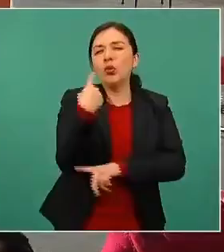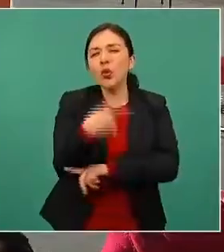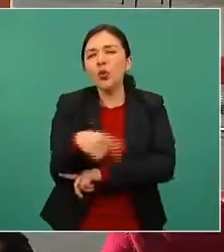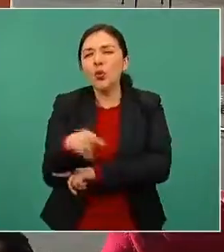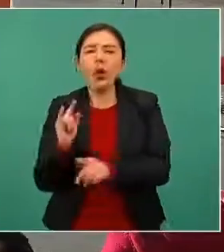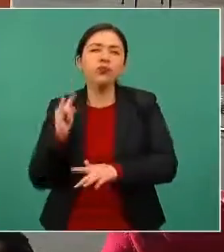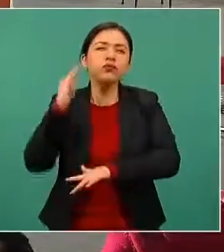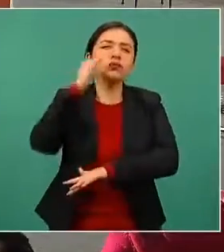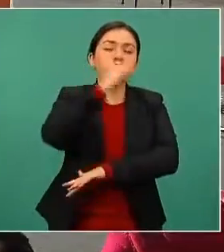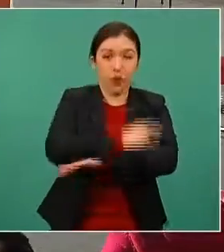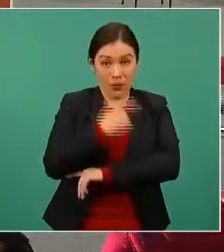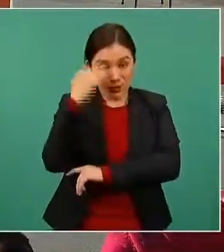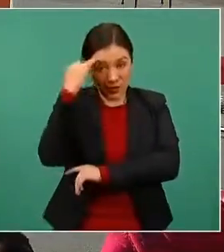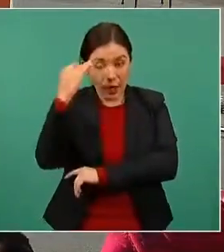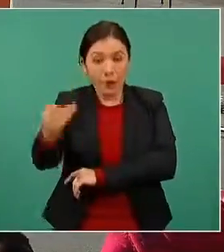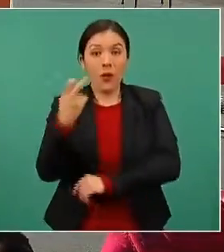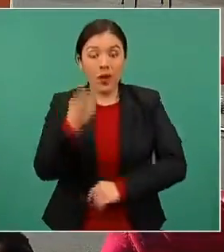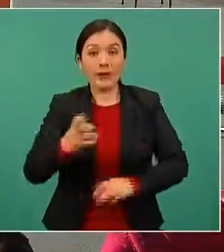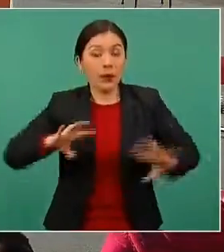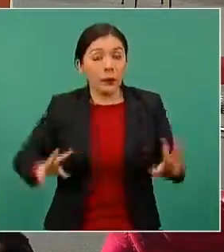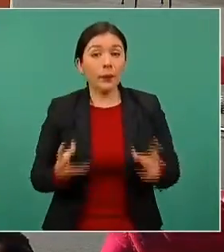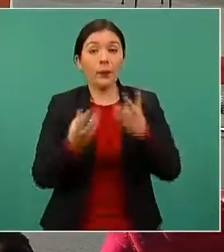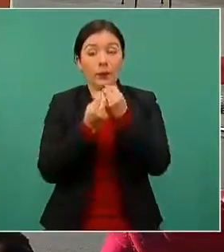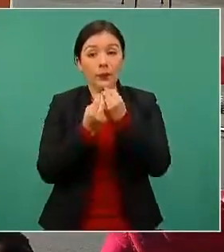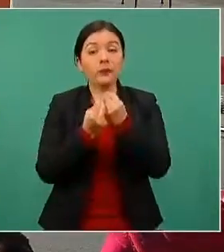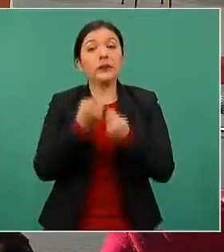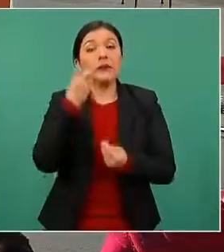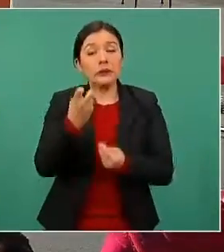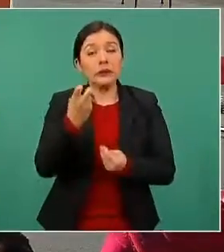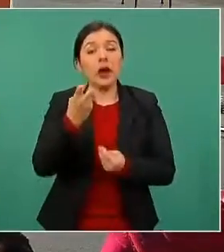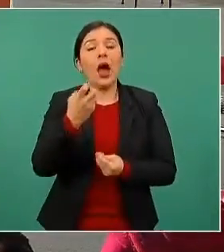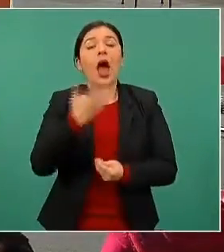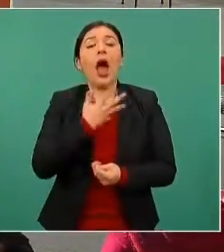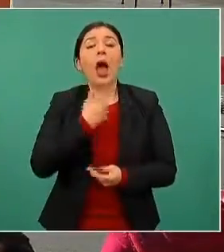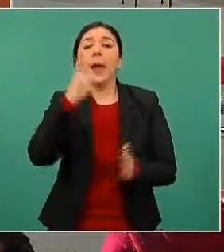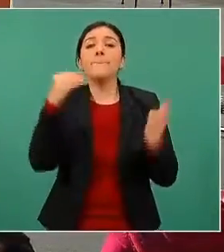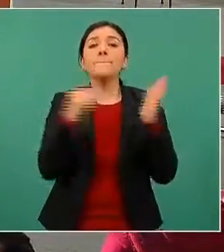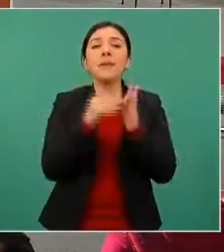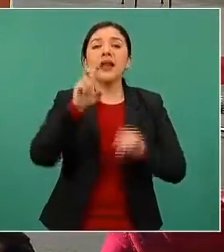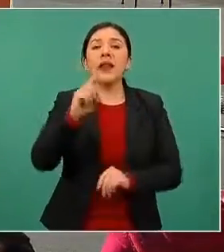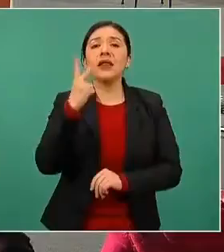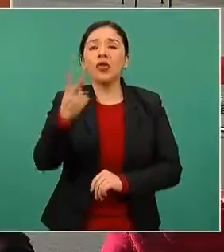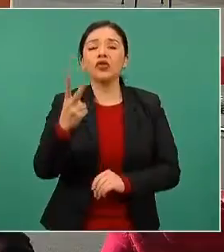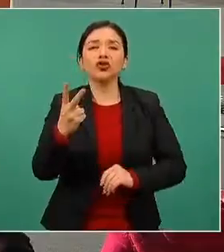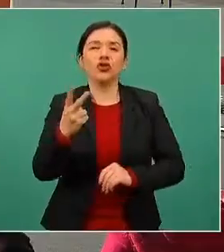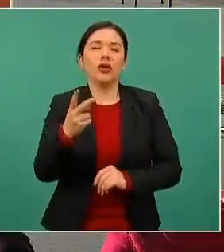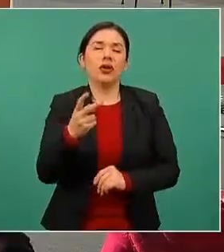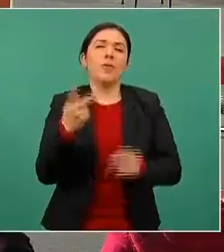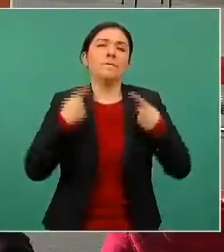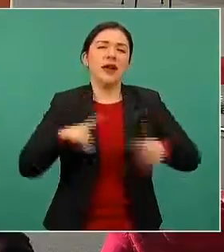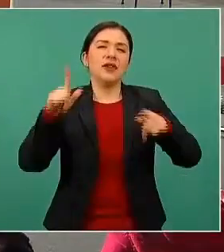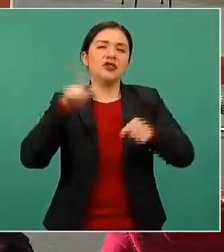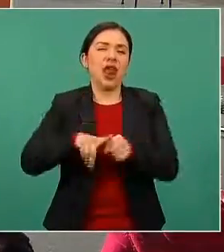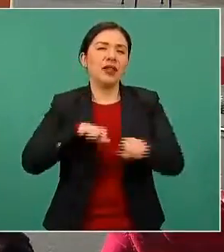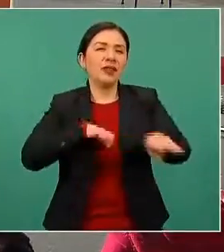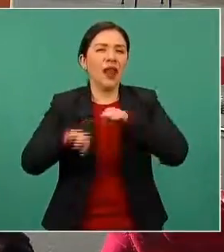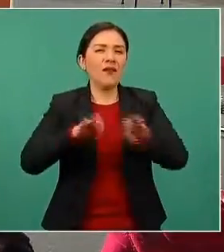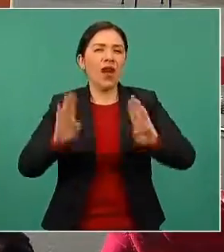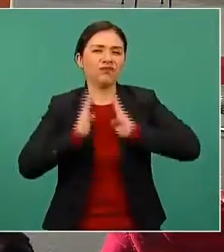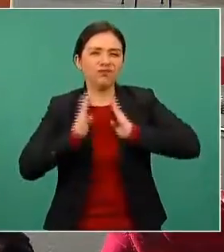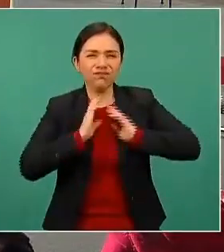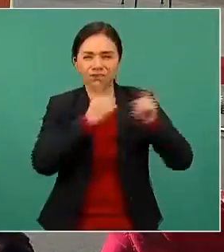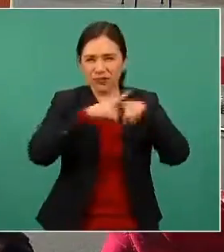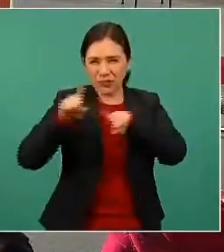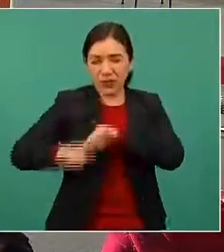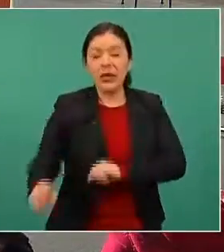En total, empleamos 1.032 elementos de las Fuerzas Armadas, 102 vehículos y